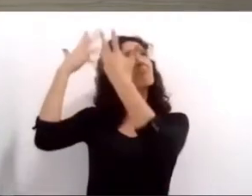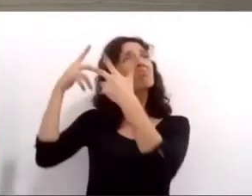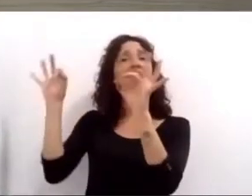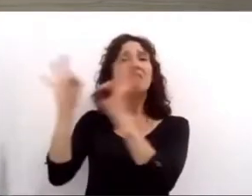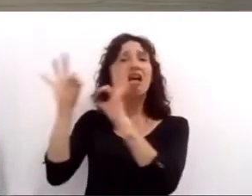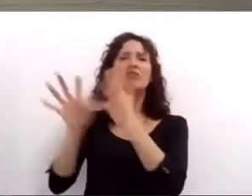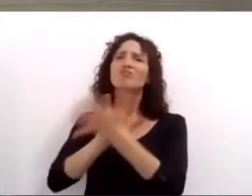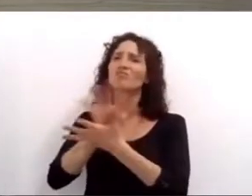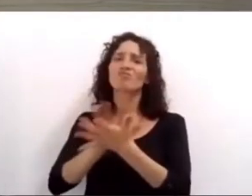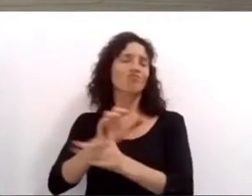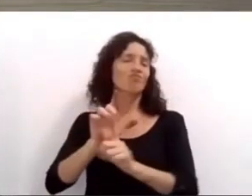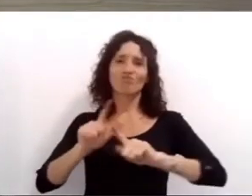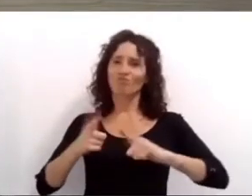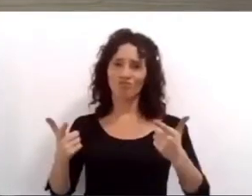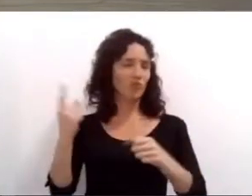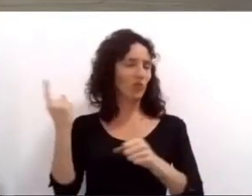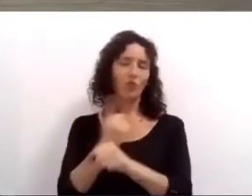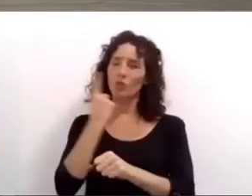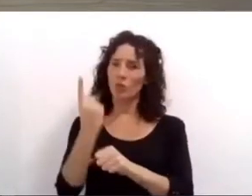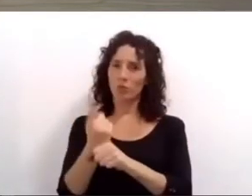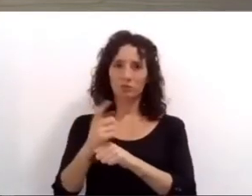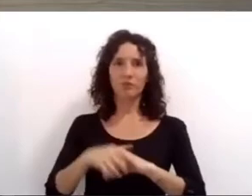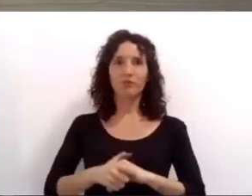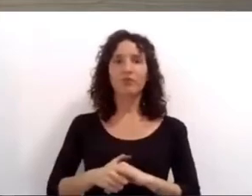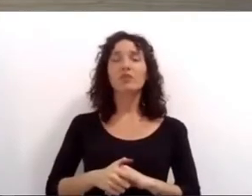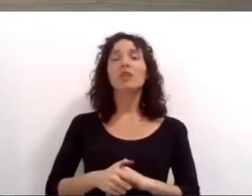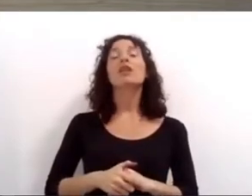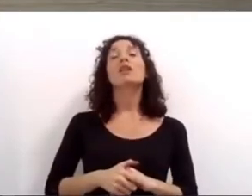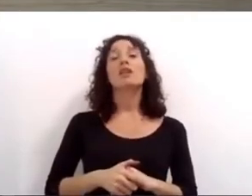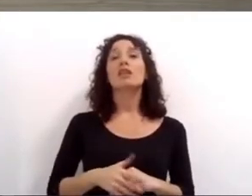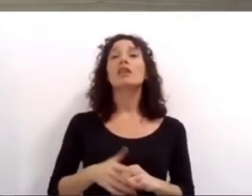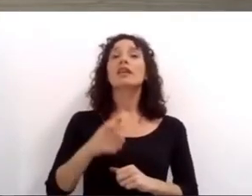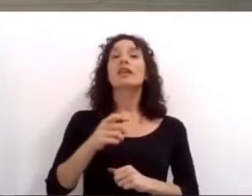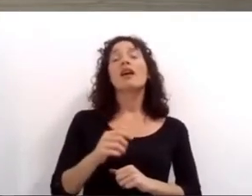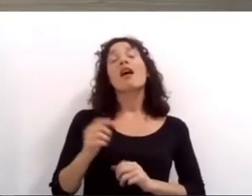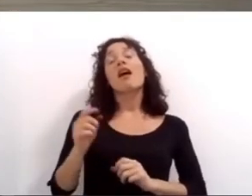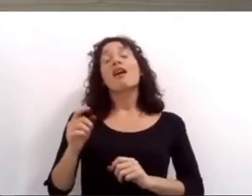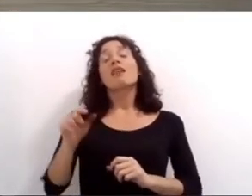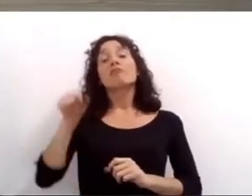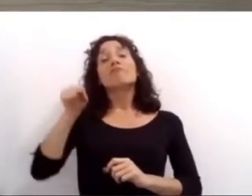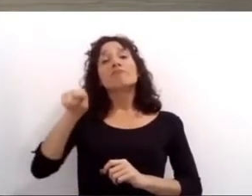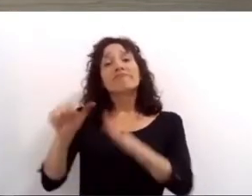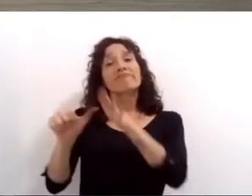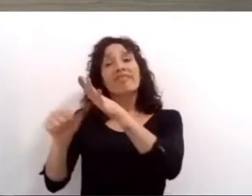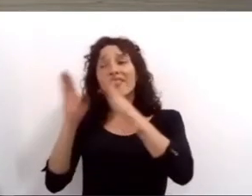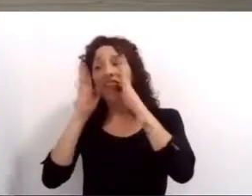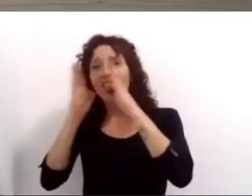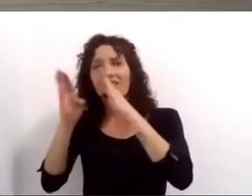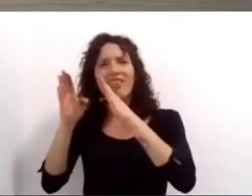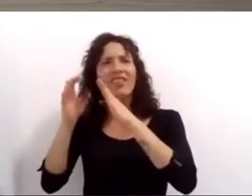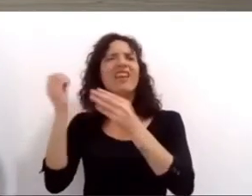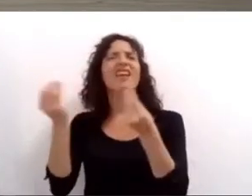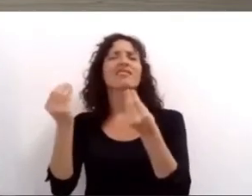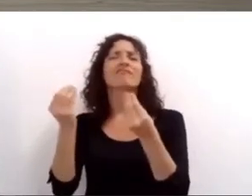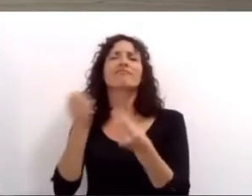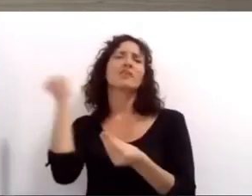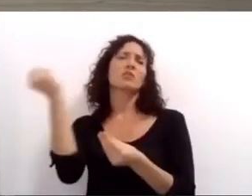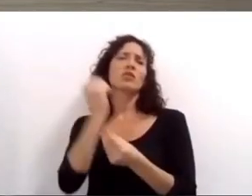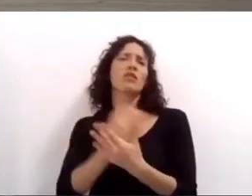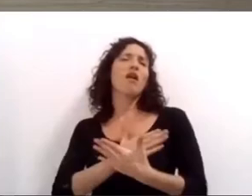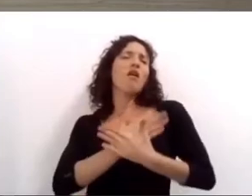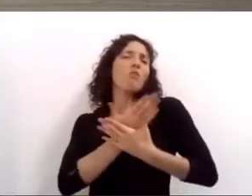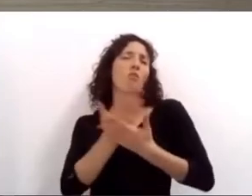ser parte de esta avanzada que solo lucha por un poco más de amor y de humanidad apenas se decretó el